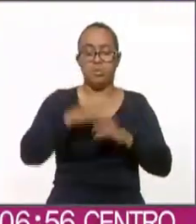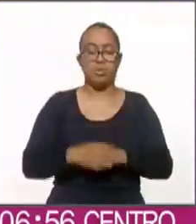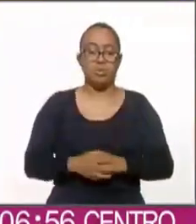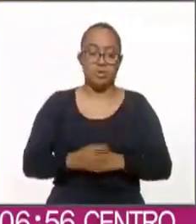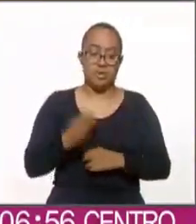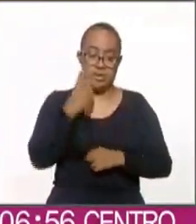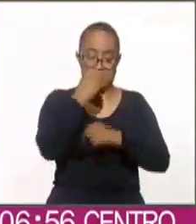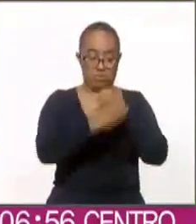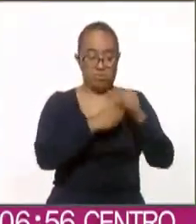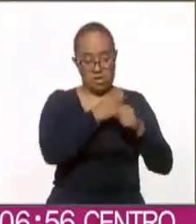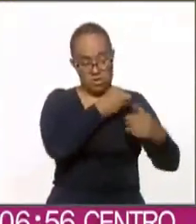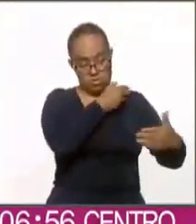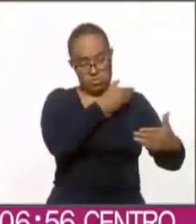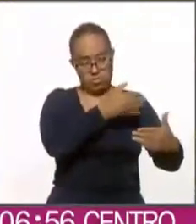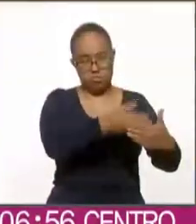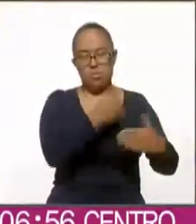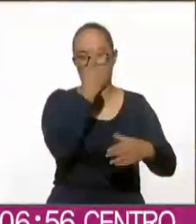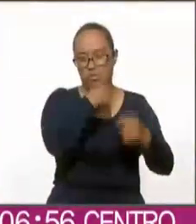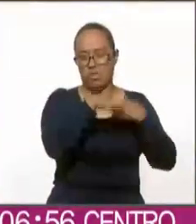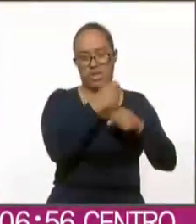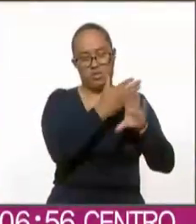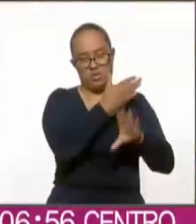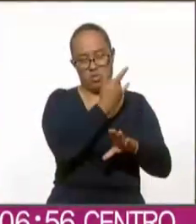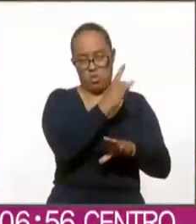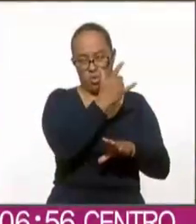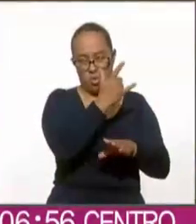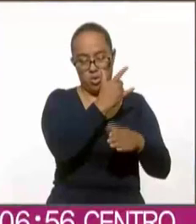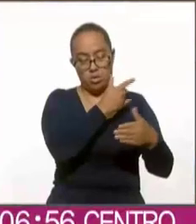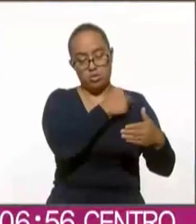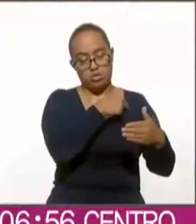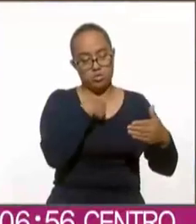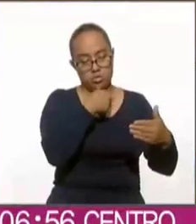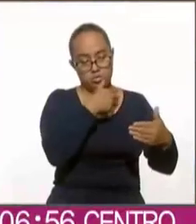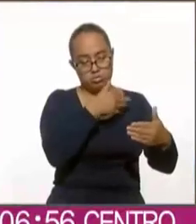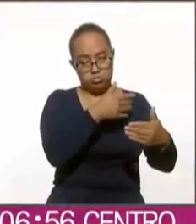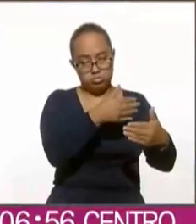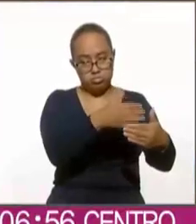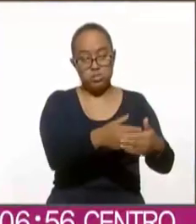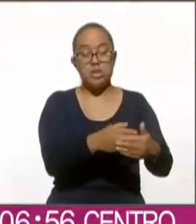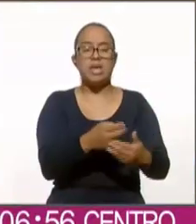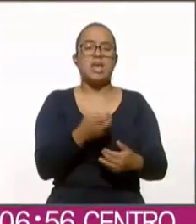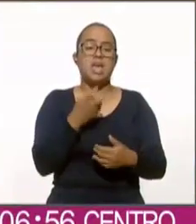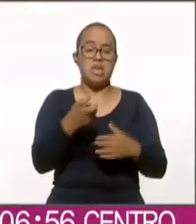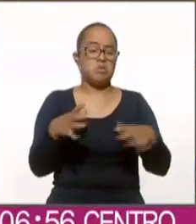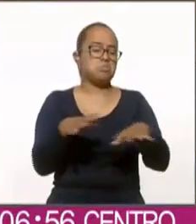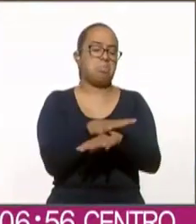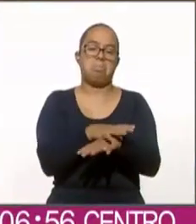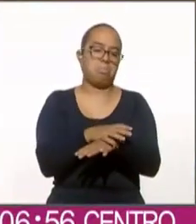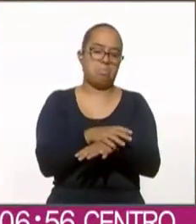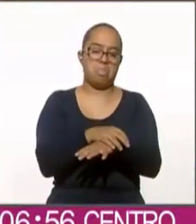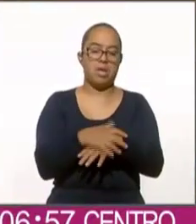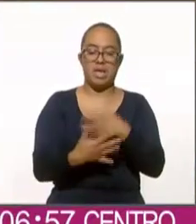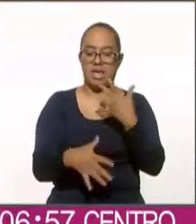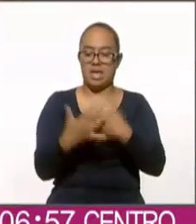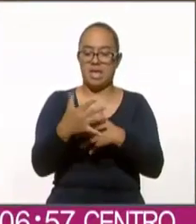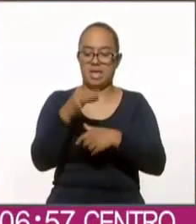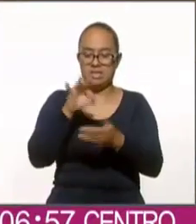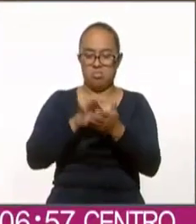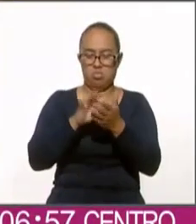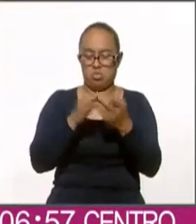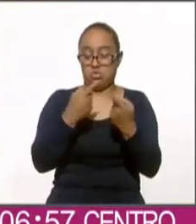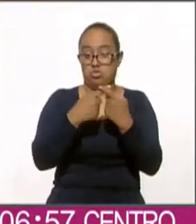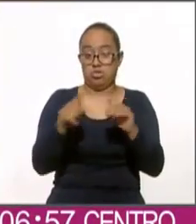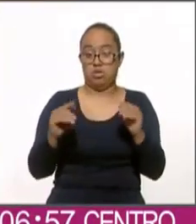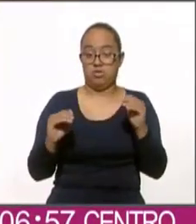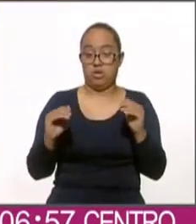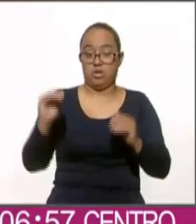ese año prácticamente desde el verano del año pasado pues ya no hubo forma de revertir y los 15 puntos de diferencia que